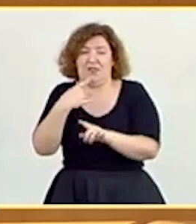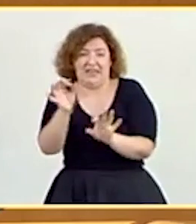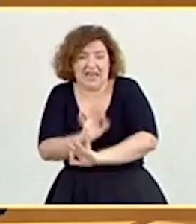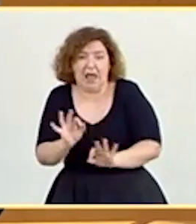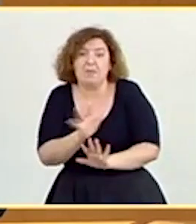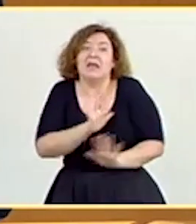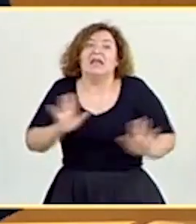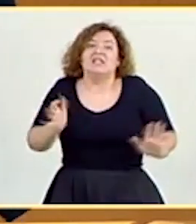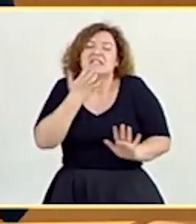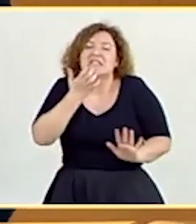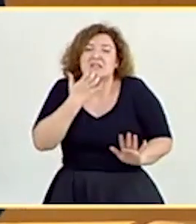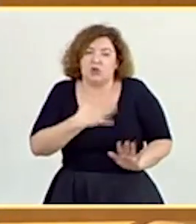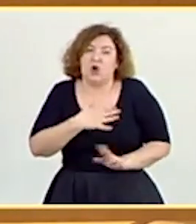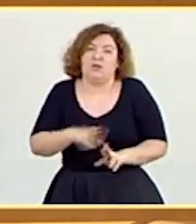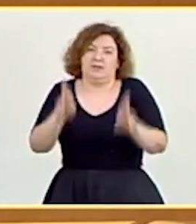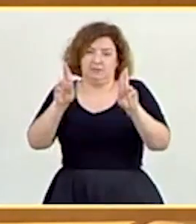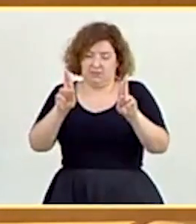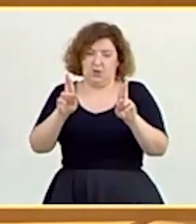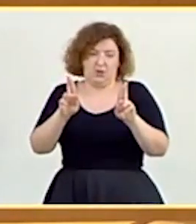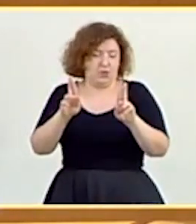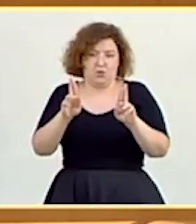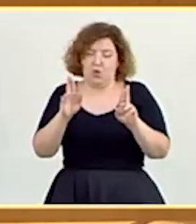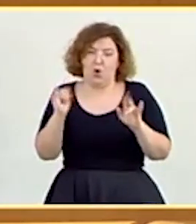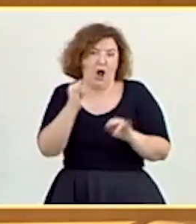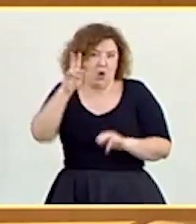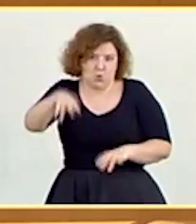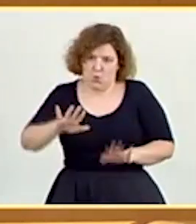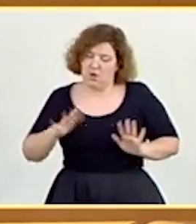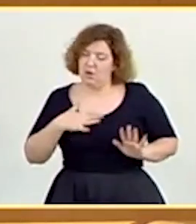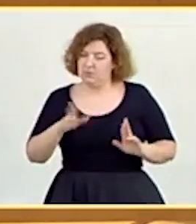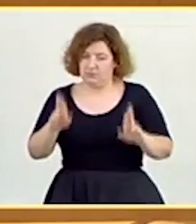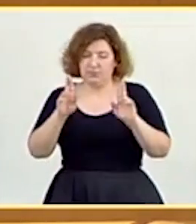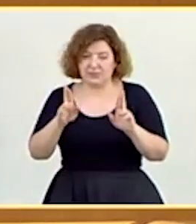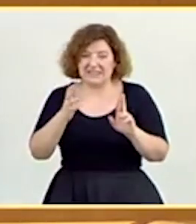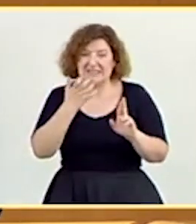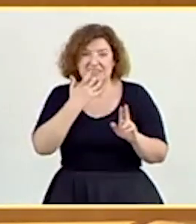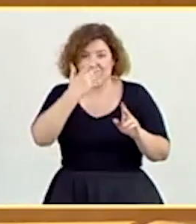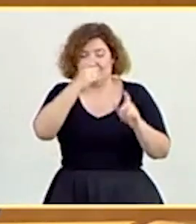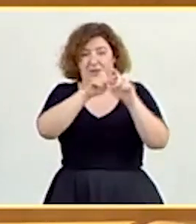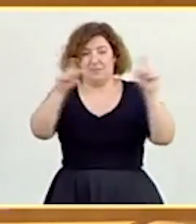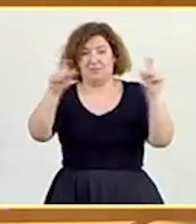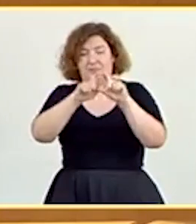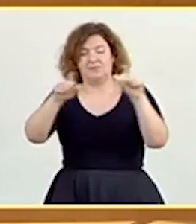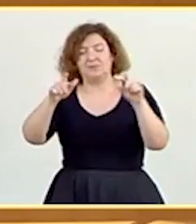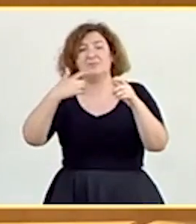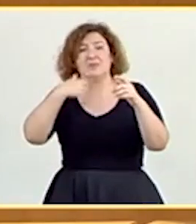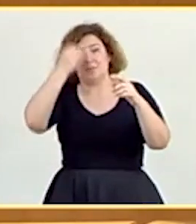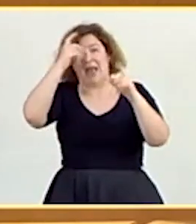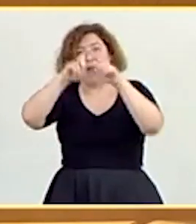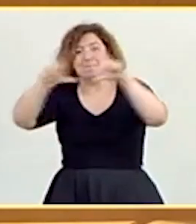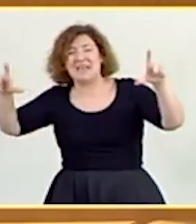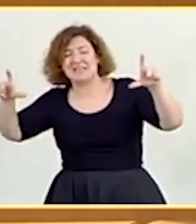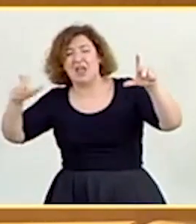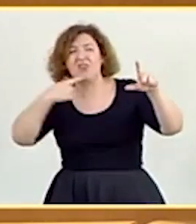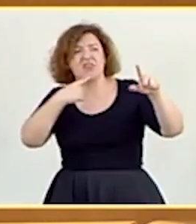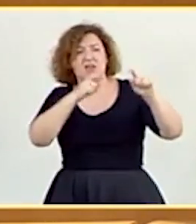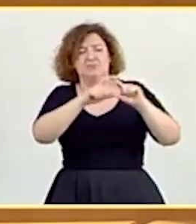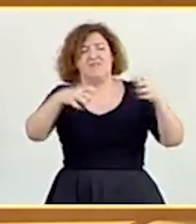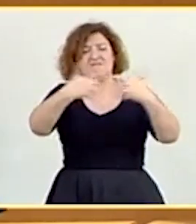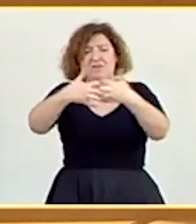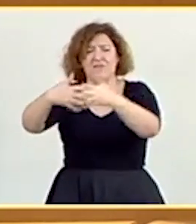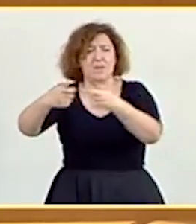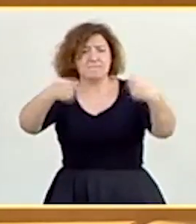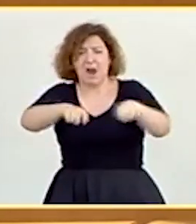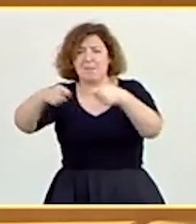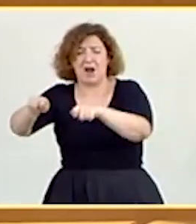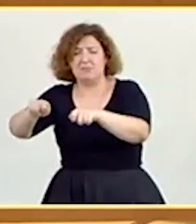si en algún momento, que yo espero de verdad que no llegue, pero si en algún momento estas plantas, o sea, estas compañías realmente cerrasen sus plantas